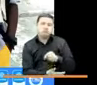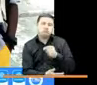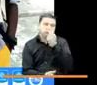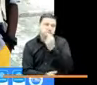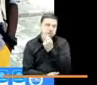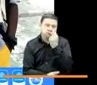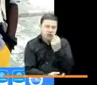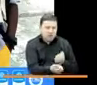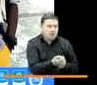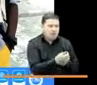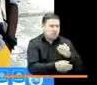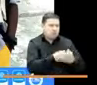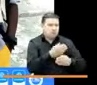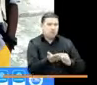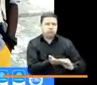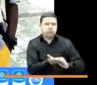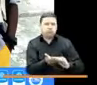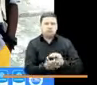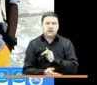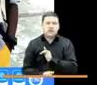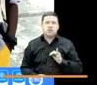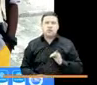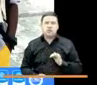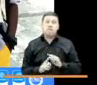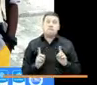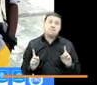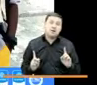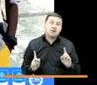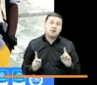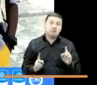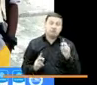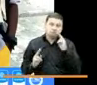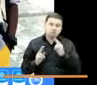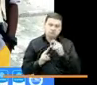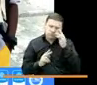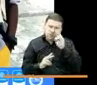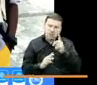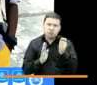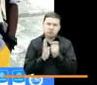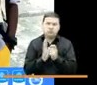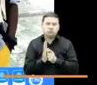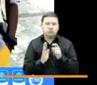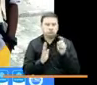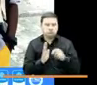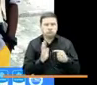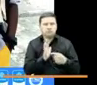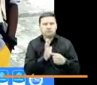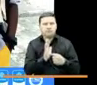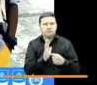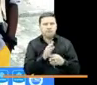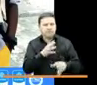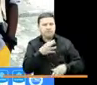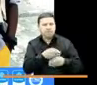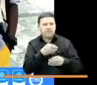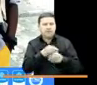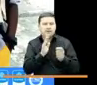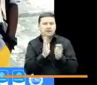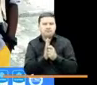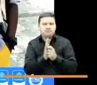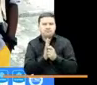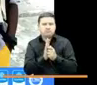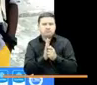para poder avanzar en la reparación individual. Pero si no desconocemos los otros mecanismos que tienen que ver con la implementación de